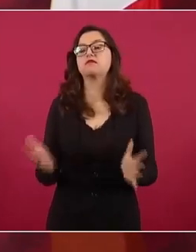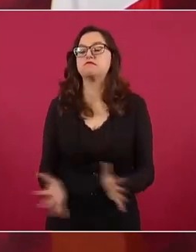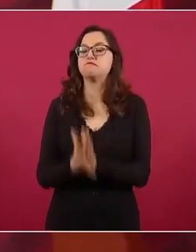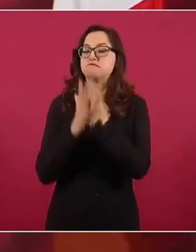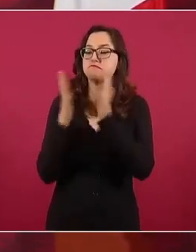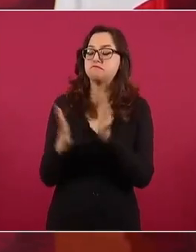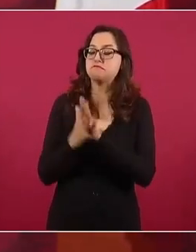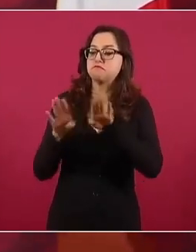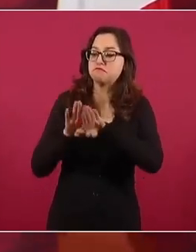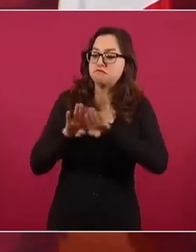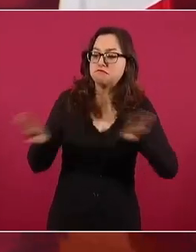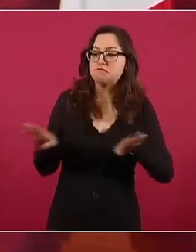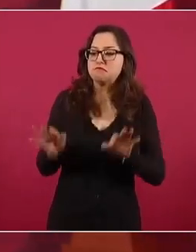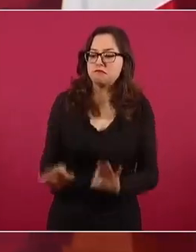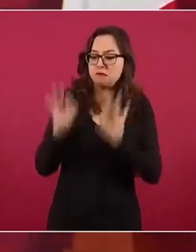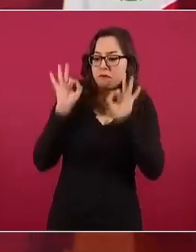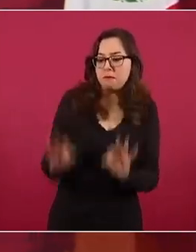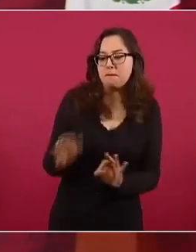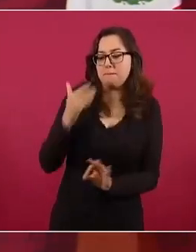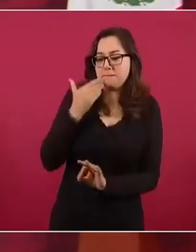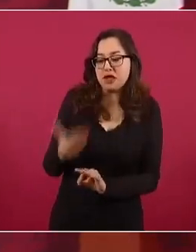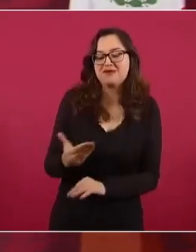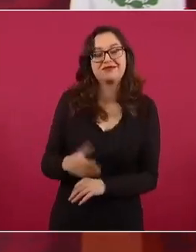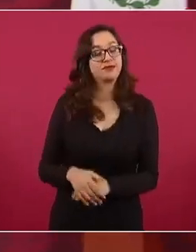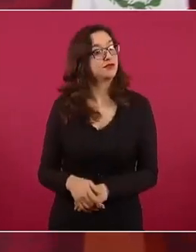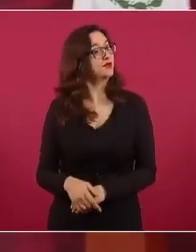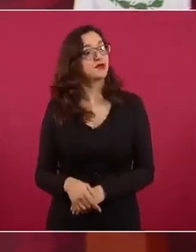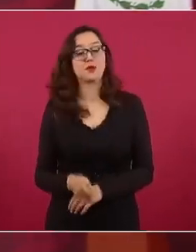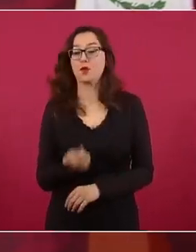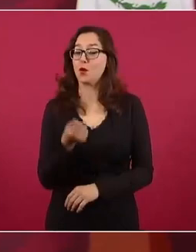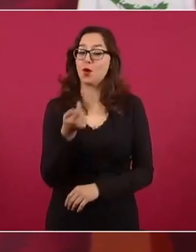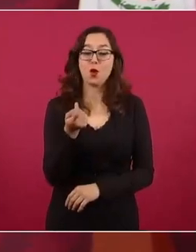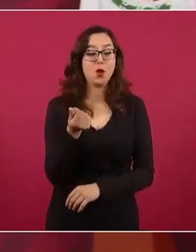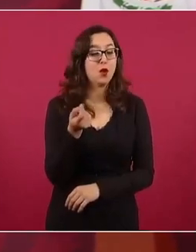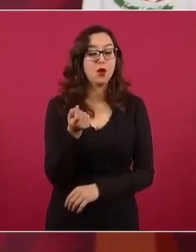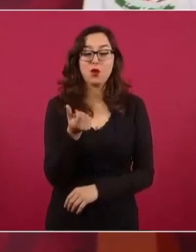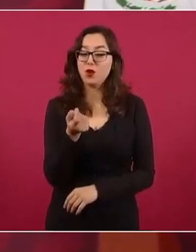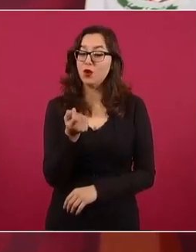es muy difícil encontrar momentos,